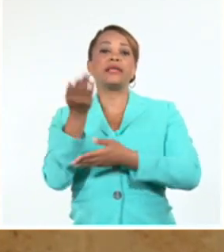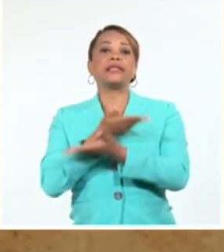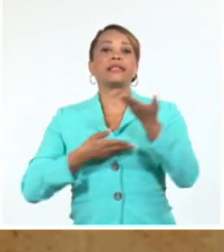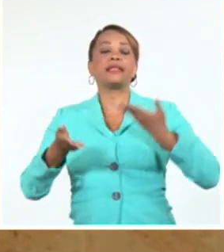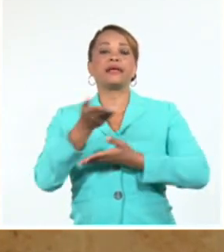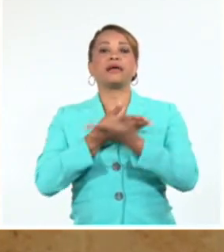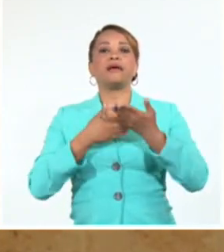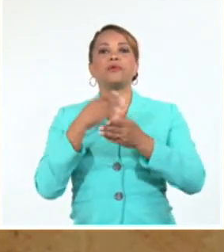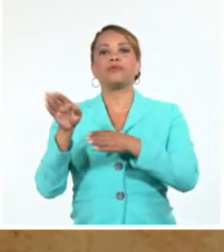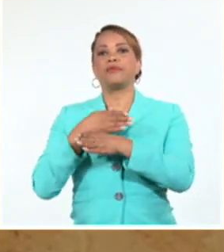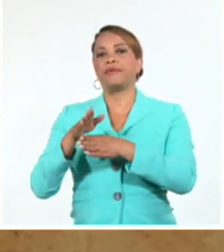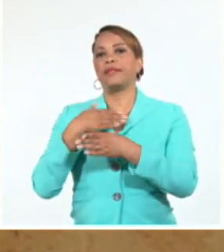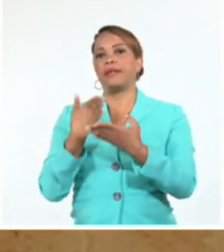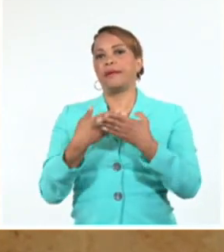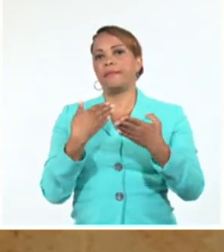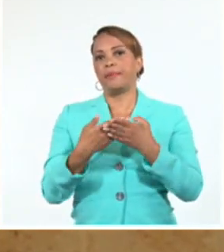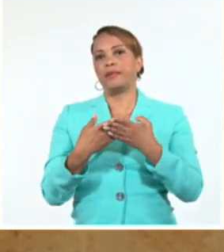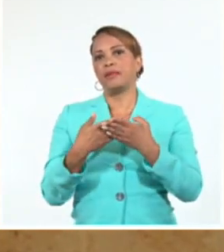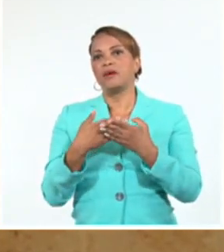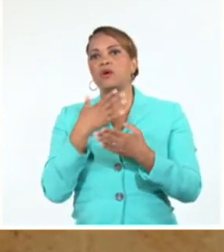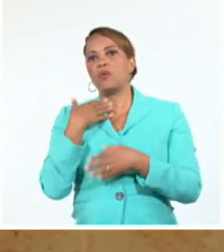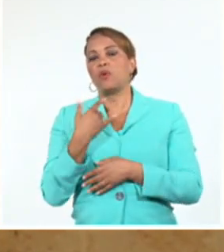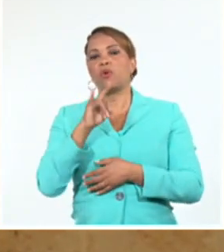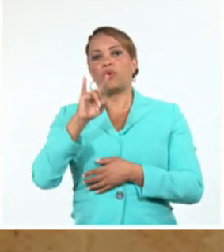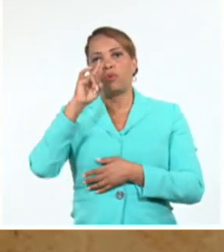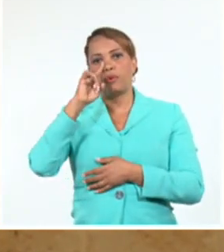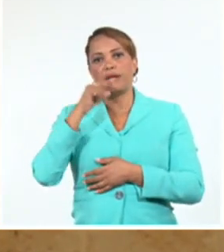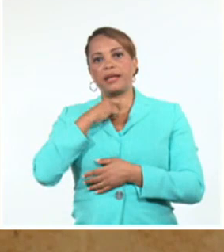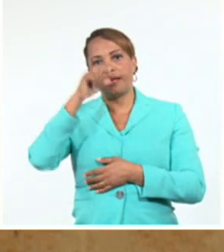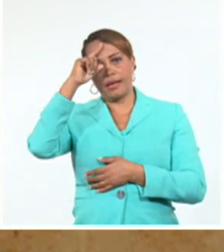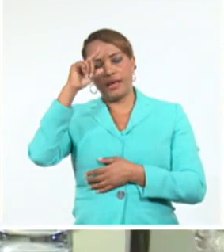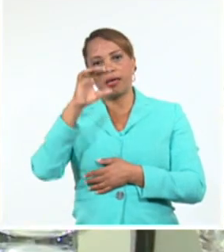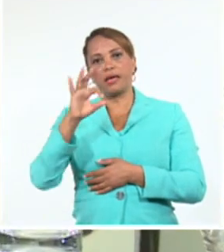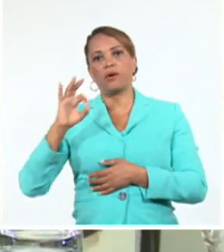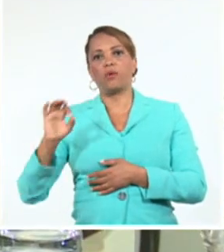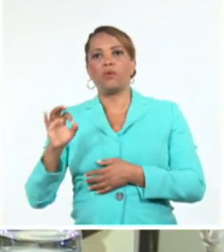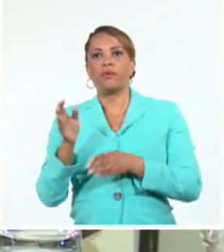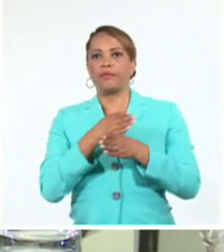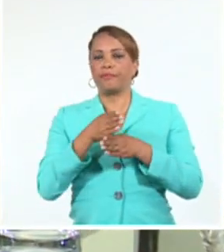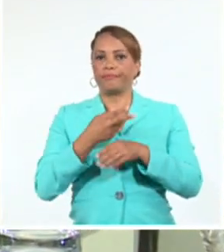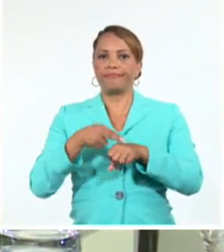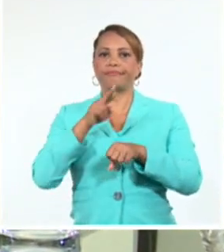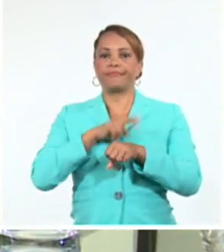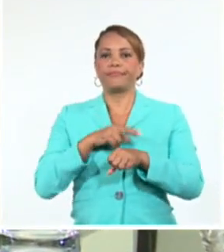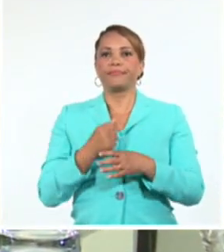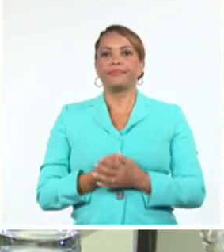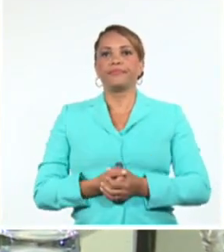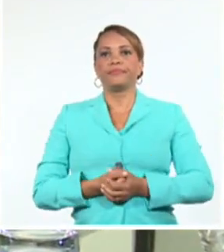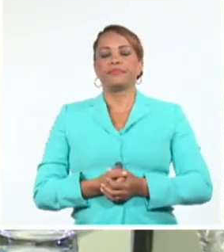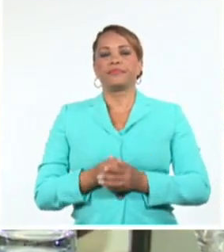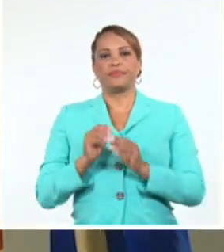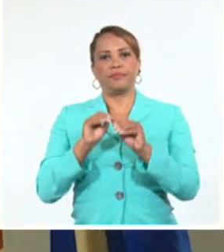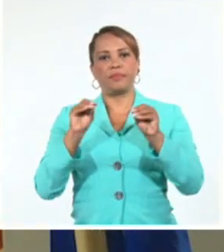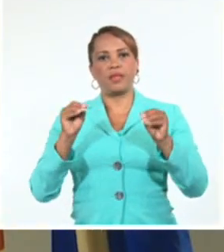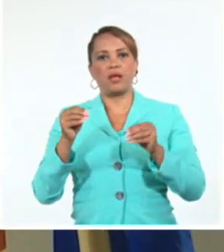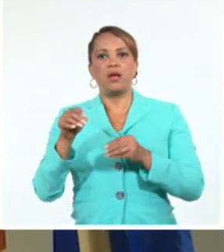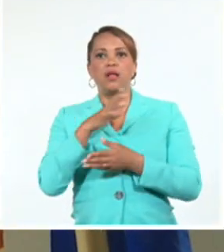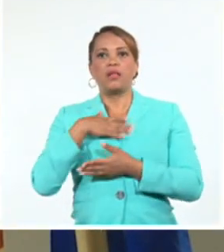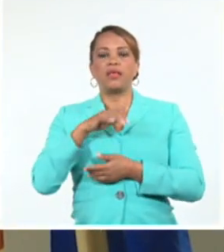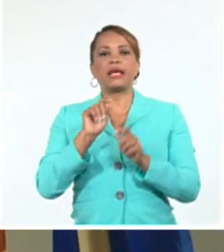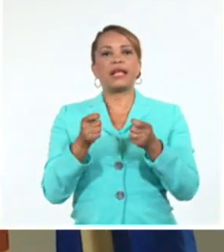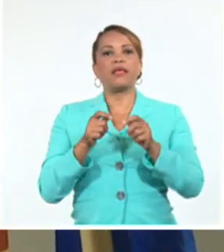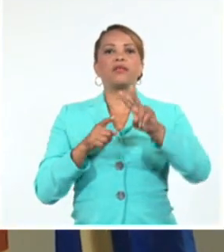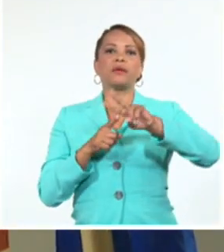con organismos como la UNESCO, donde tenemos representaciones. La cita organizada por el Instituto Cubano de Radio y